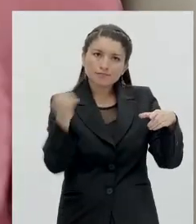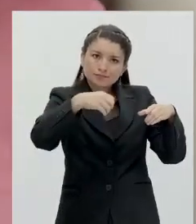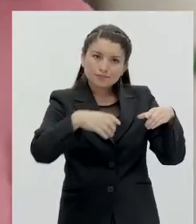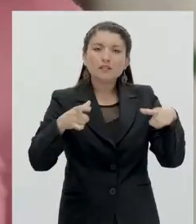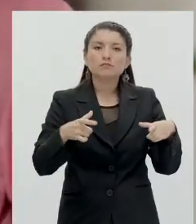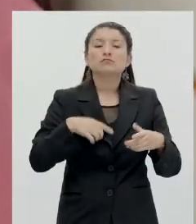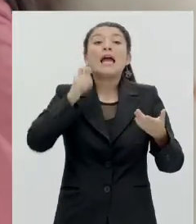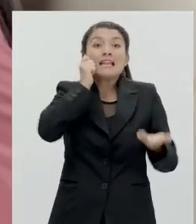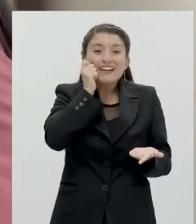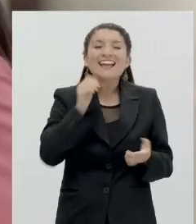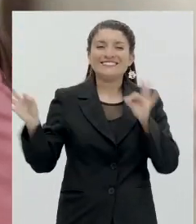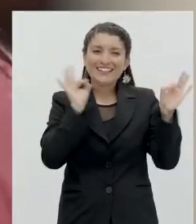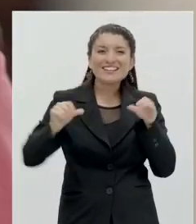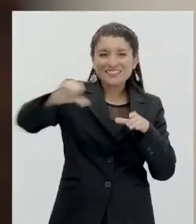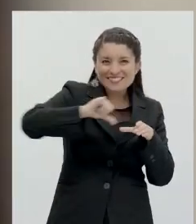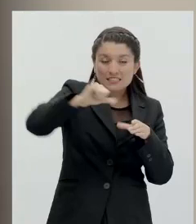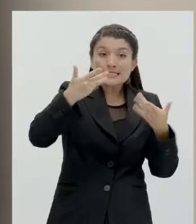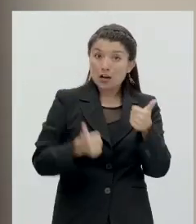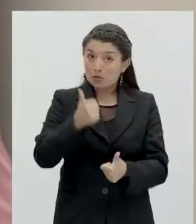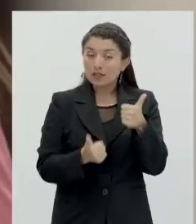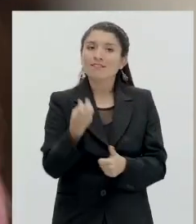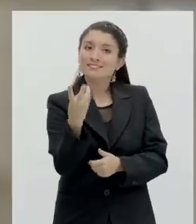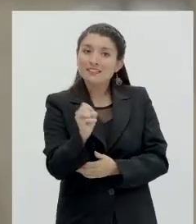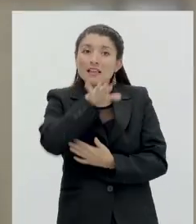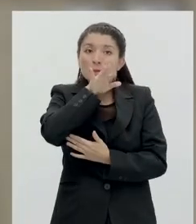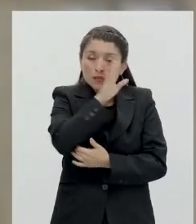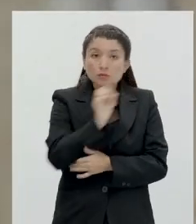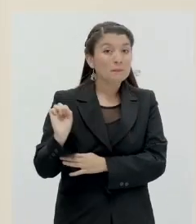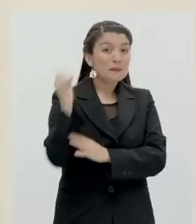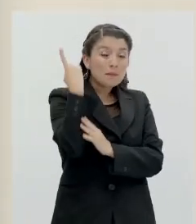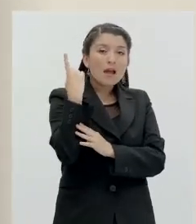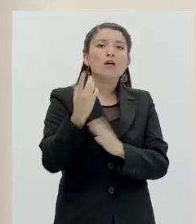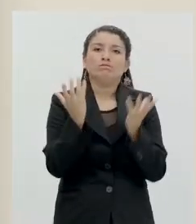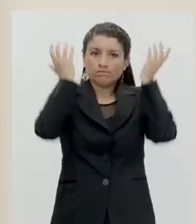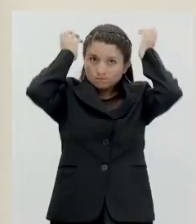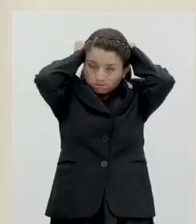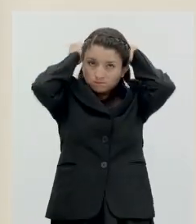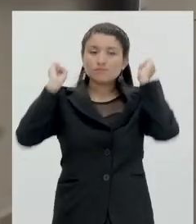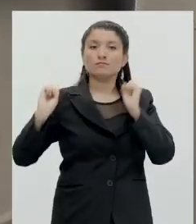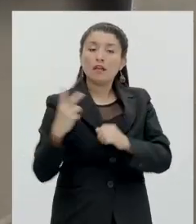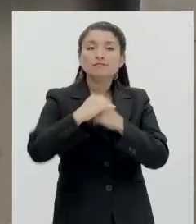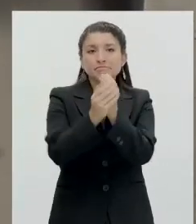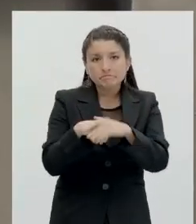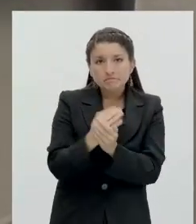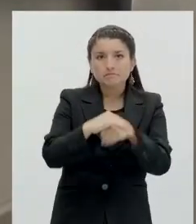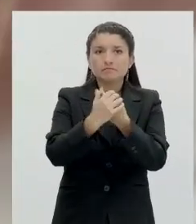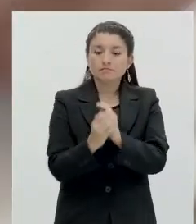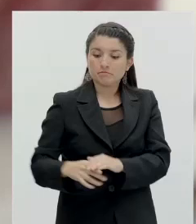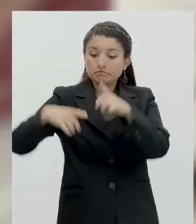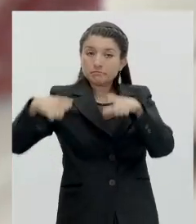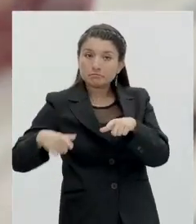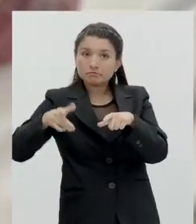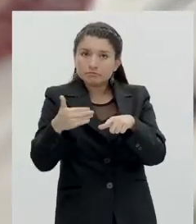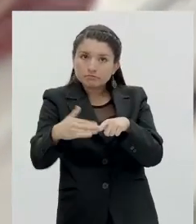cacerola. O sea, tallarines con salsa. Concursantes, tienen 30 minutos. Primero, hay que amarrarse el pelo. Lavarse las manos,